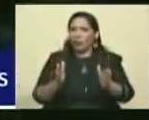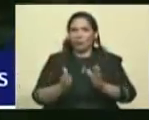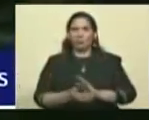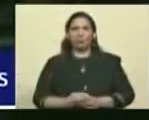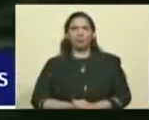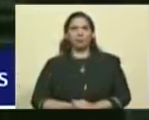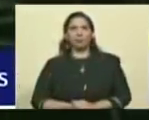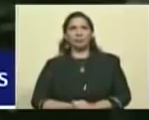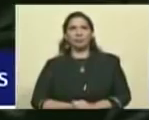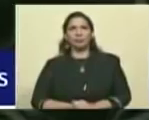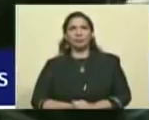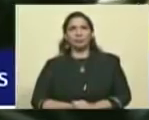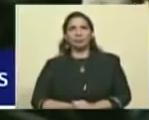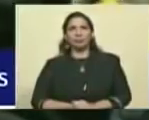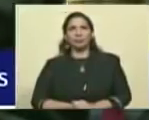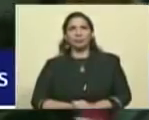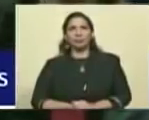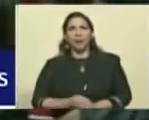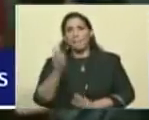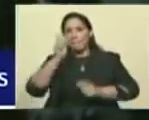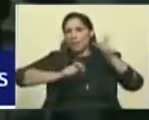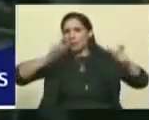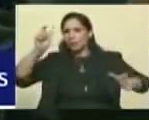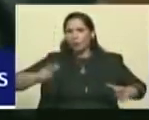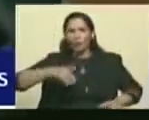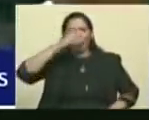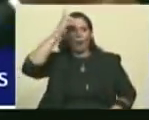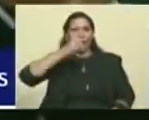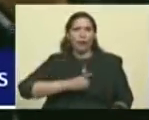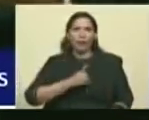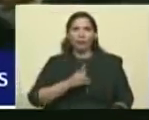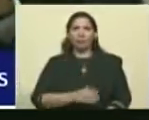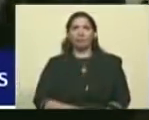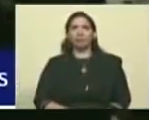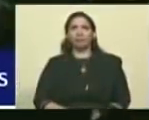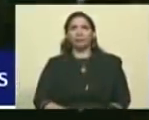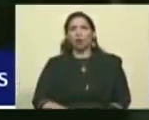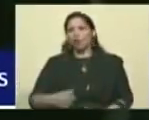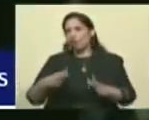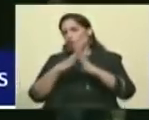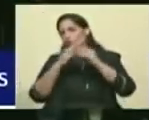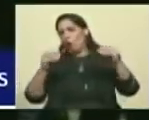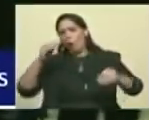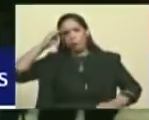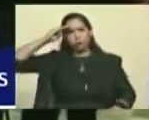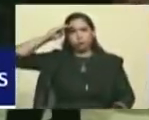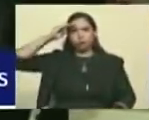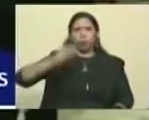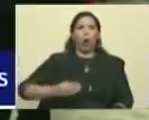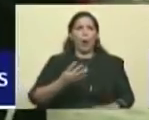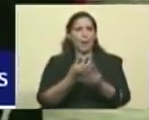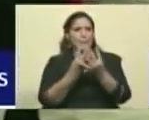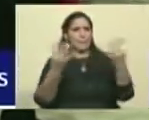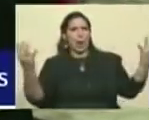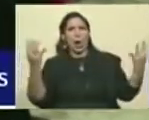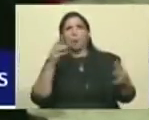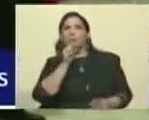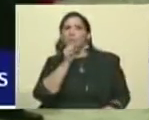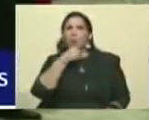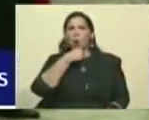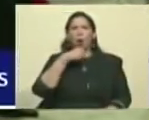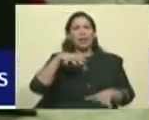con las personas con discapacidad, lo tomamos con los soldados, las soldadas, con los adultos mayores,